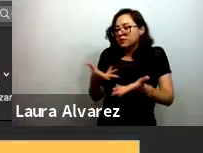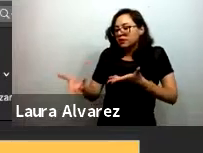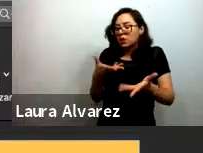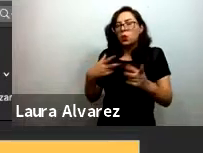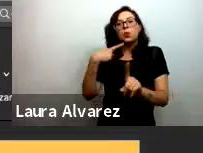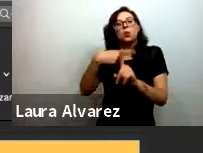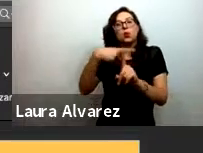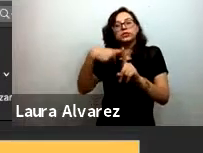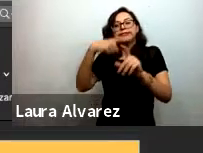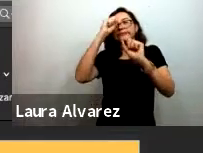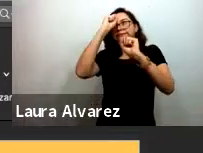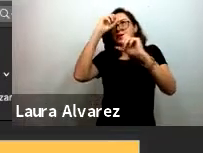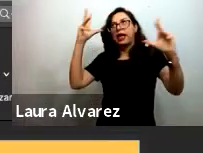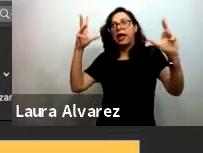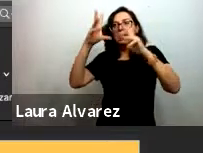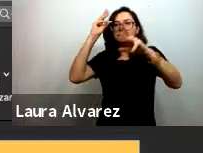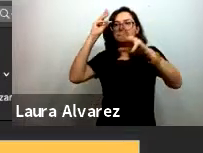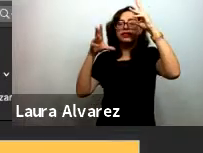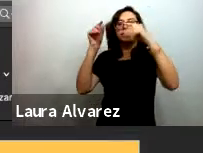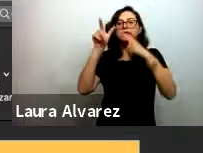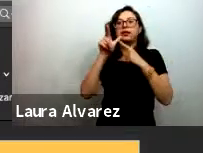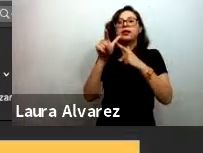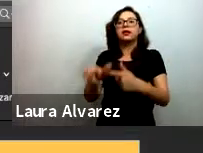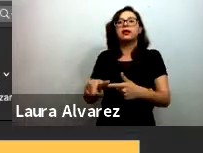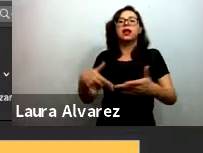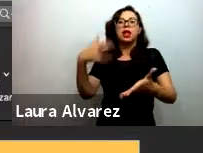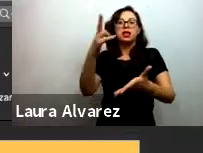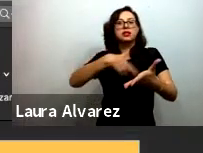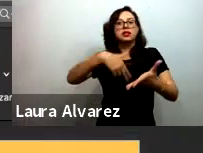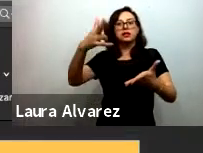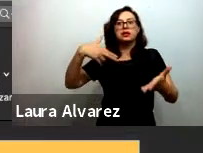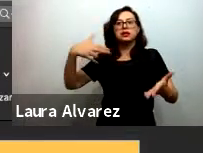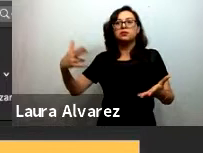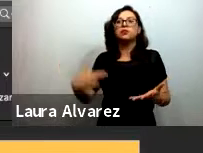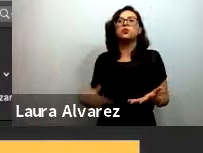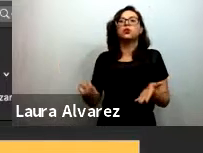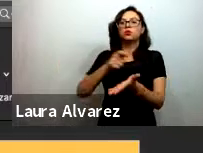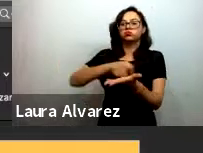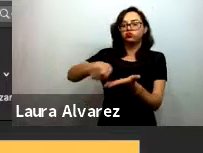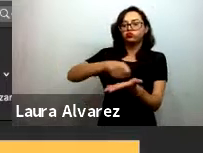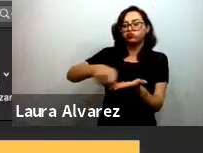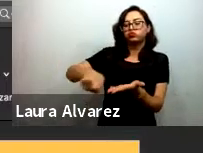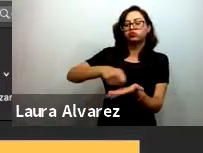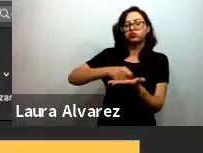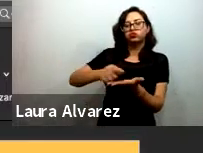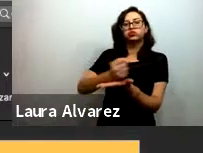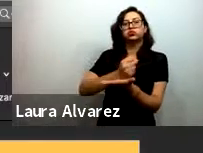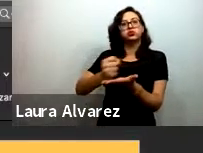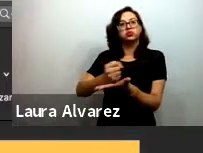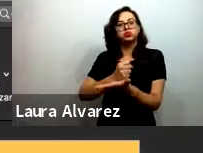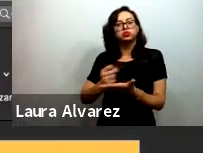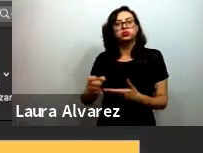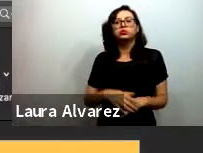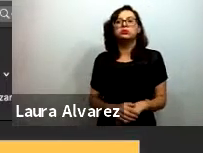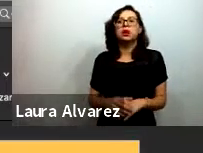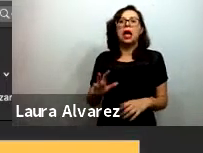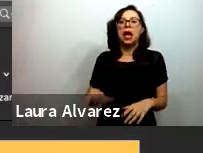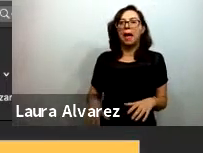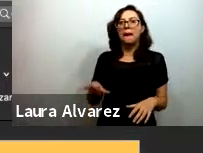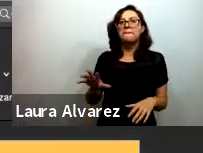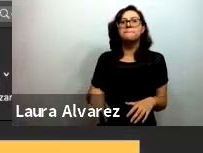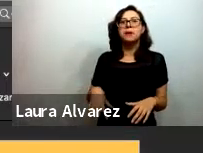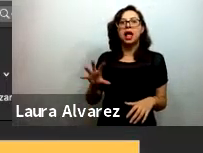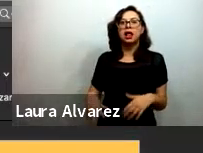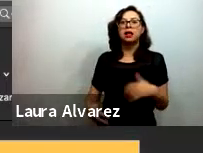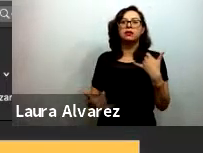imaginación para seguir aprendiendo un blog de dibujo y un paquete de crayolas que ayudan a la expresión artística una pelota que invita al juego y a la